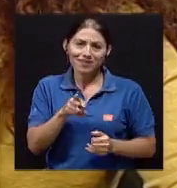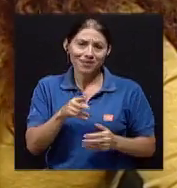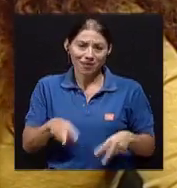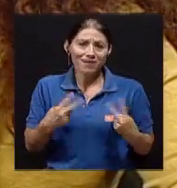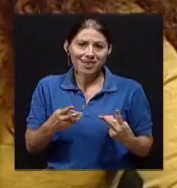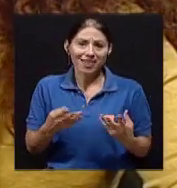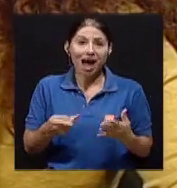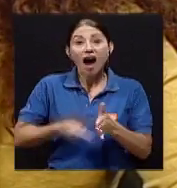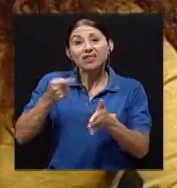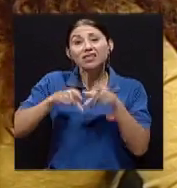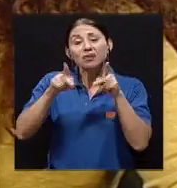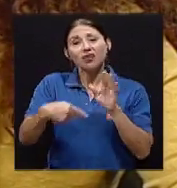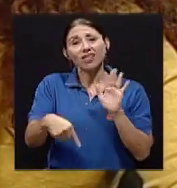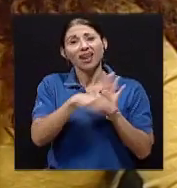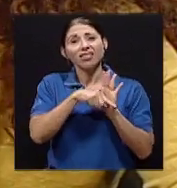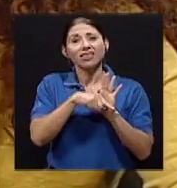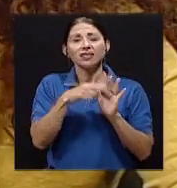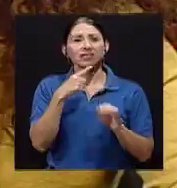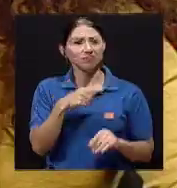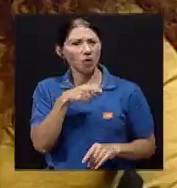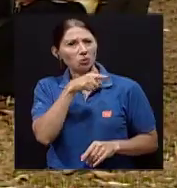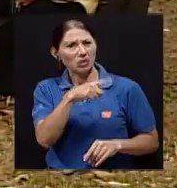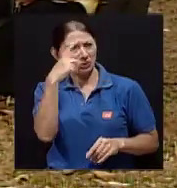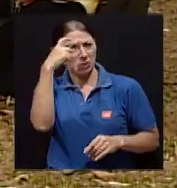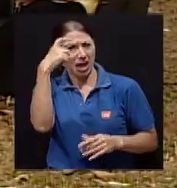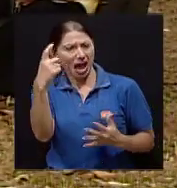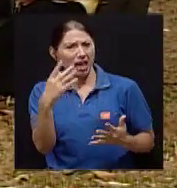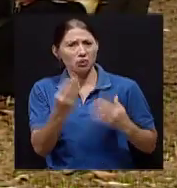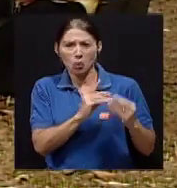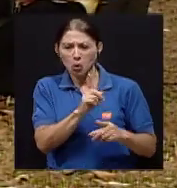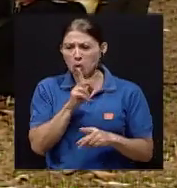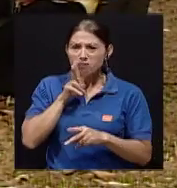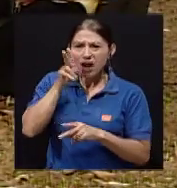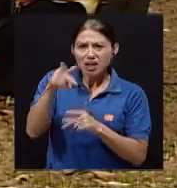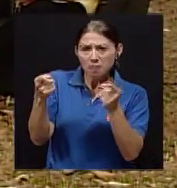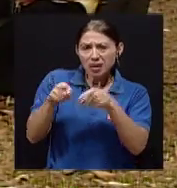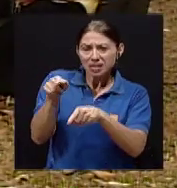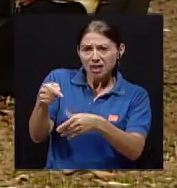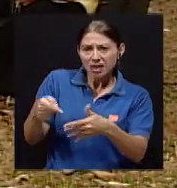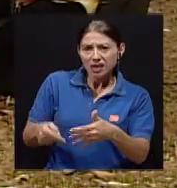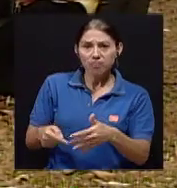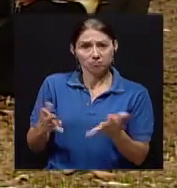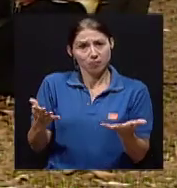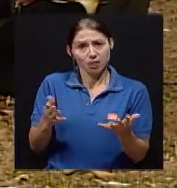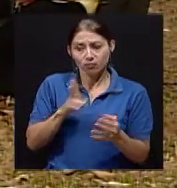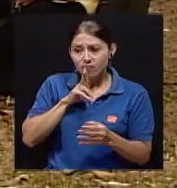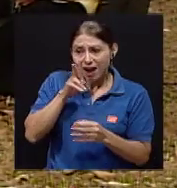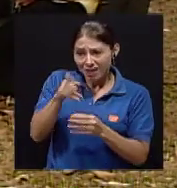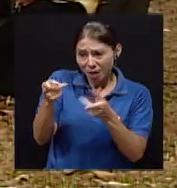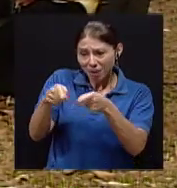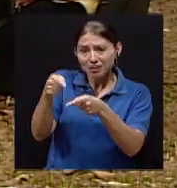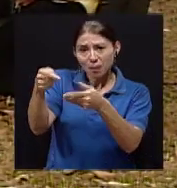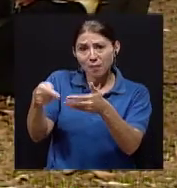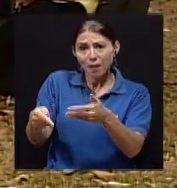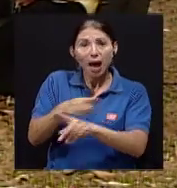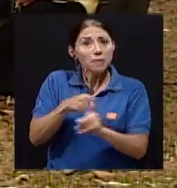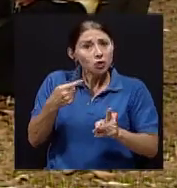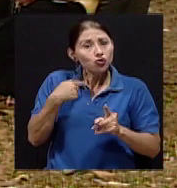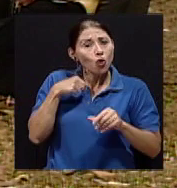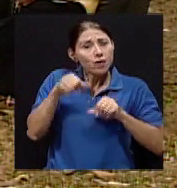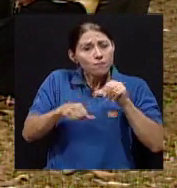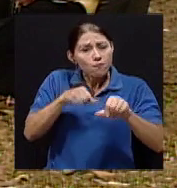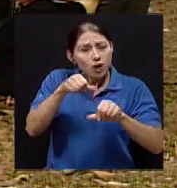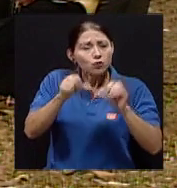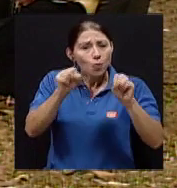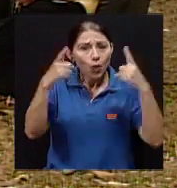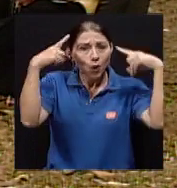nos encontramos y nos dicen, ¿cómo? ¿Usted cómo va a estar soñando con eso si la realidad es otra? Bueno, la realidad puede ser otra, pero si me esfuerzo para caminar hacia